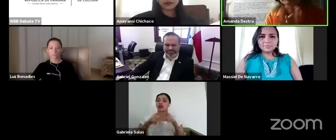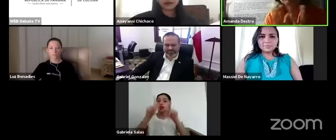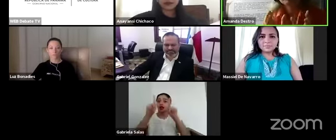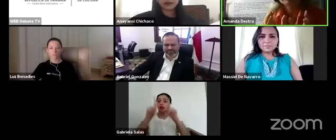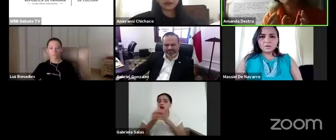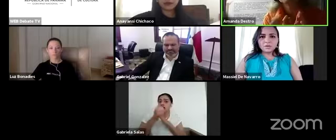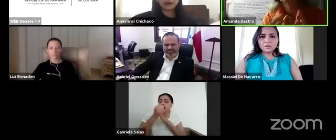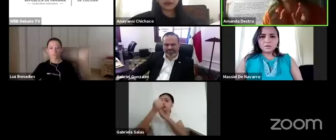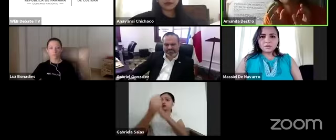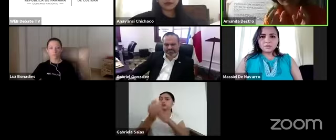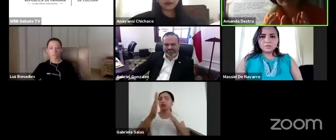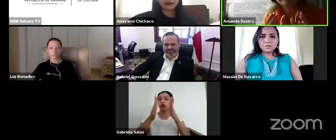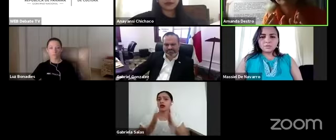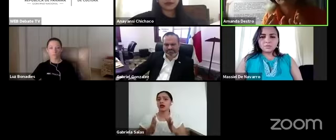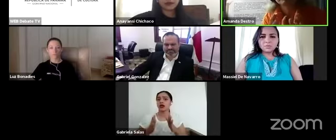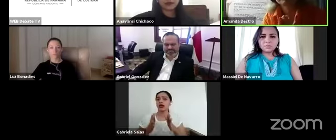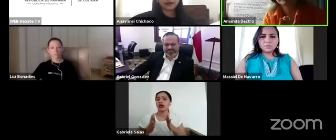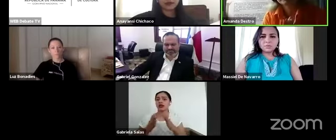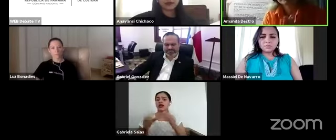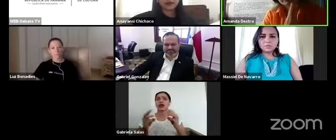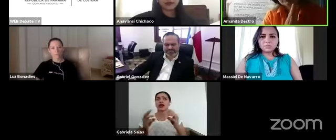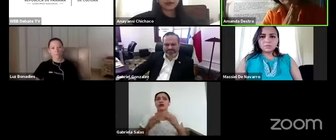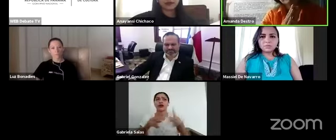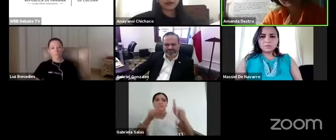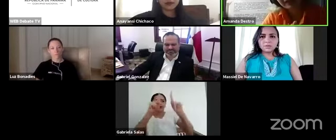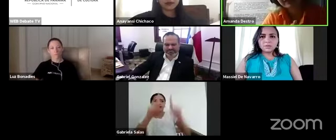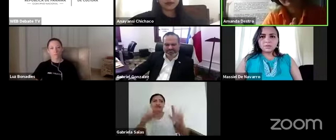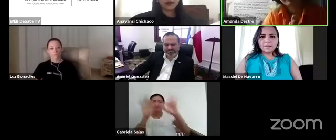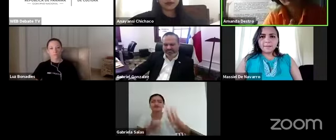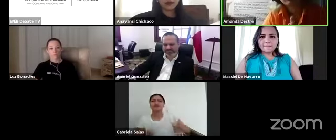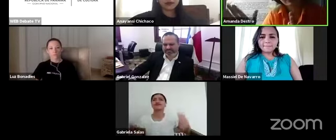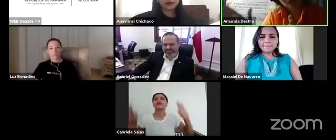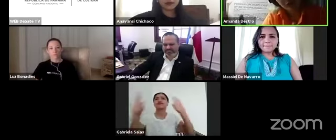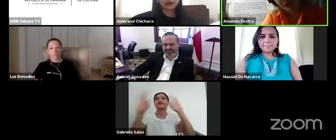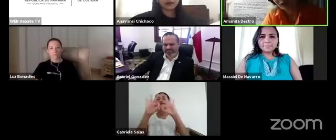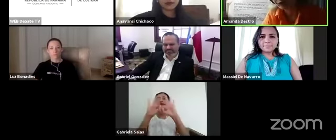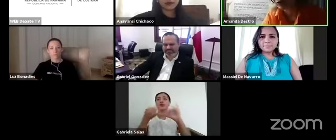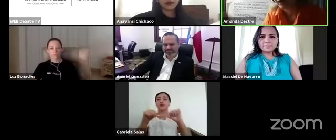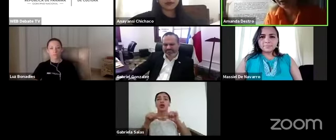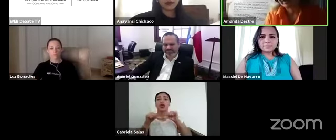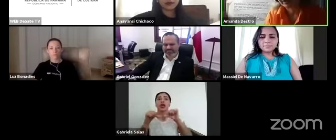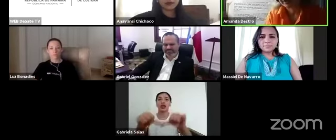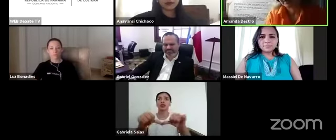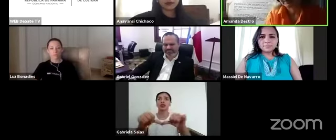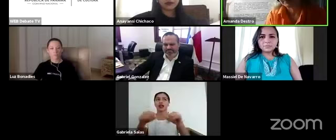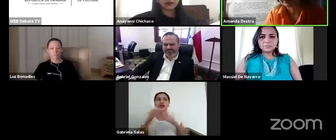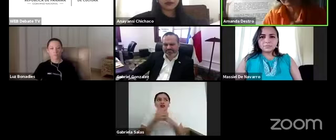figura importantísima tenemos que seguir creando recorridos